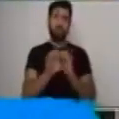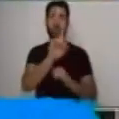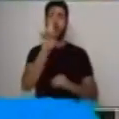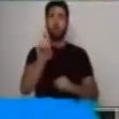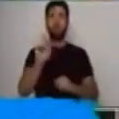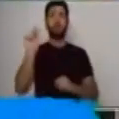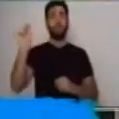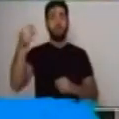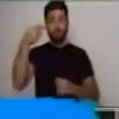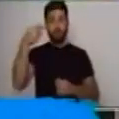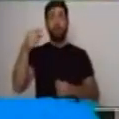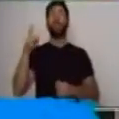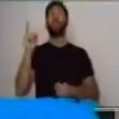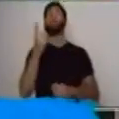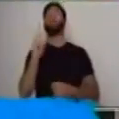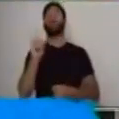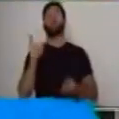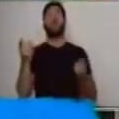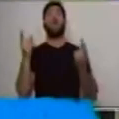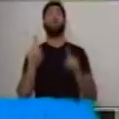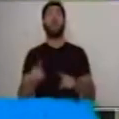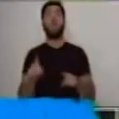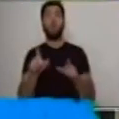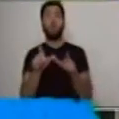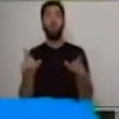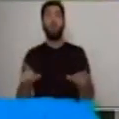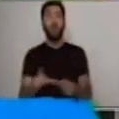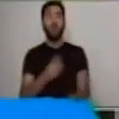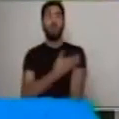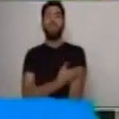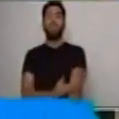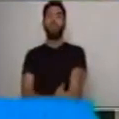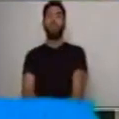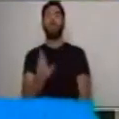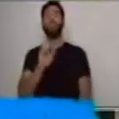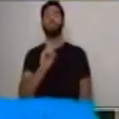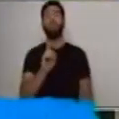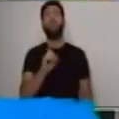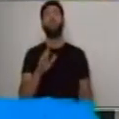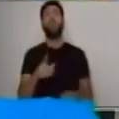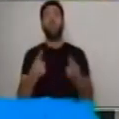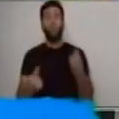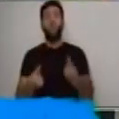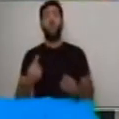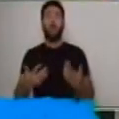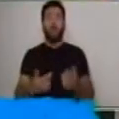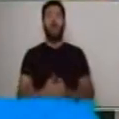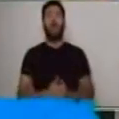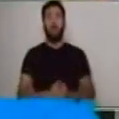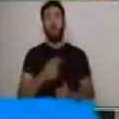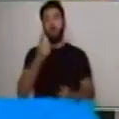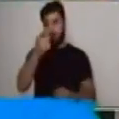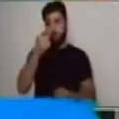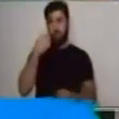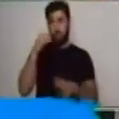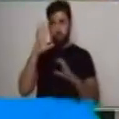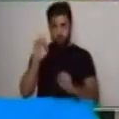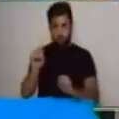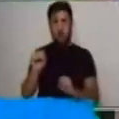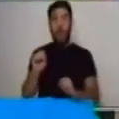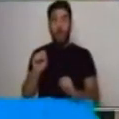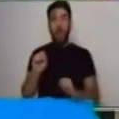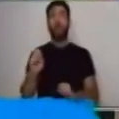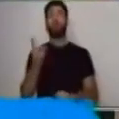acontecimientos? vemos que en la historia de José, claramente los acontecimientos se realizaron